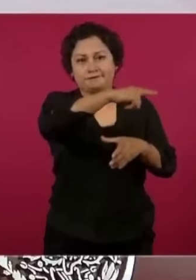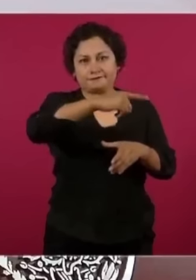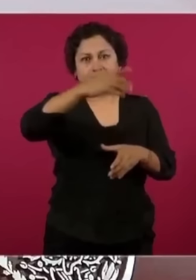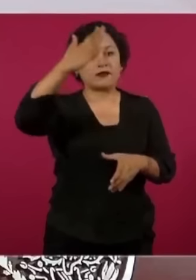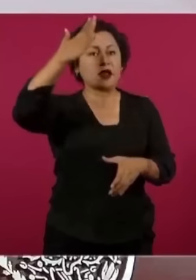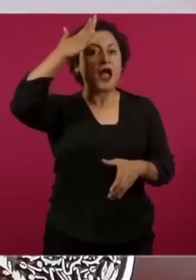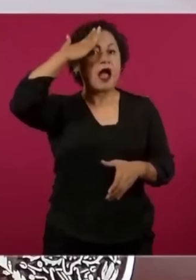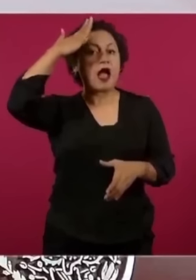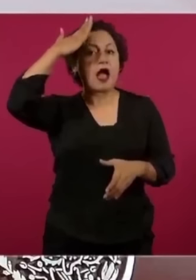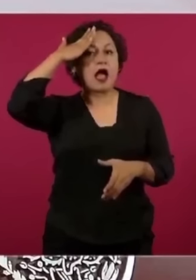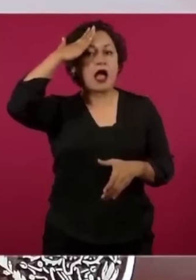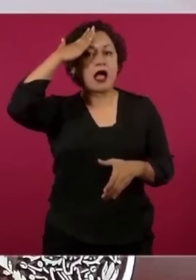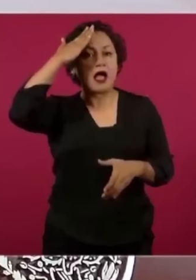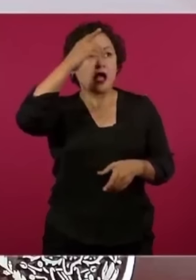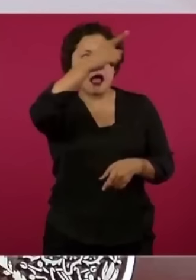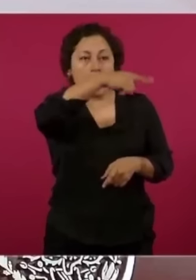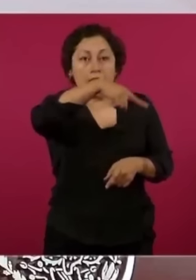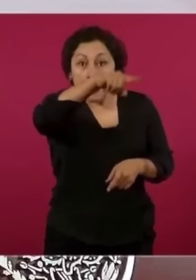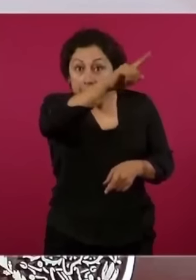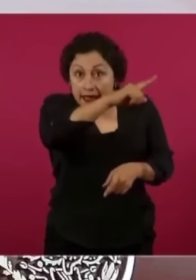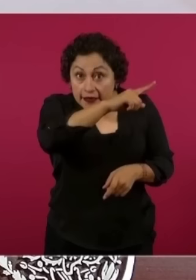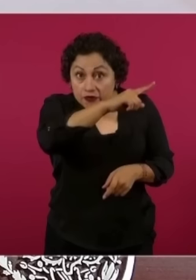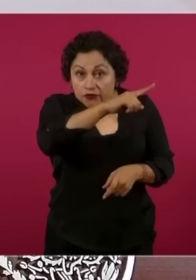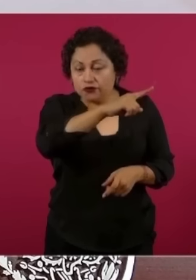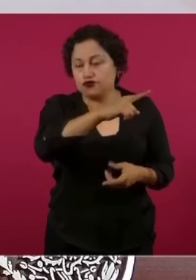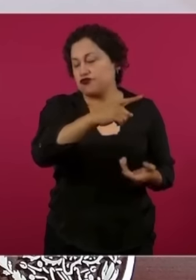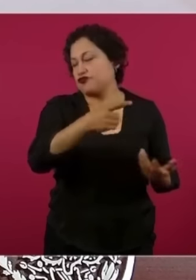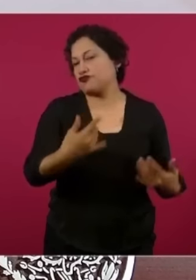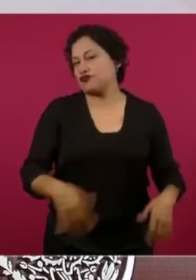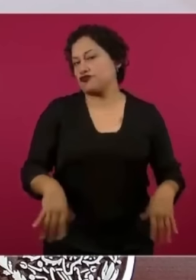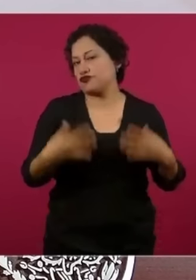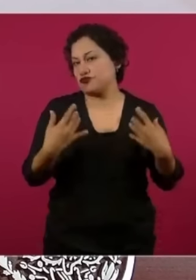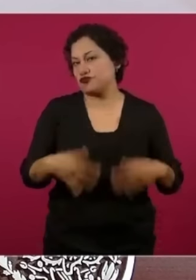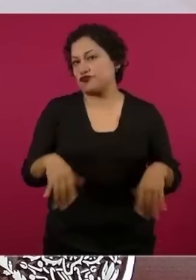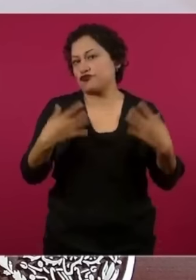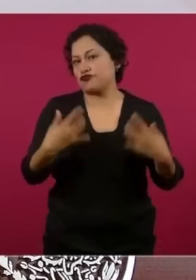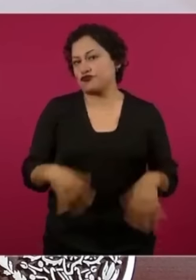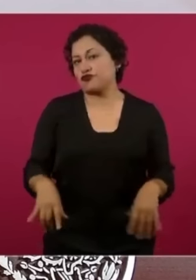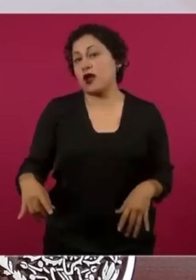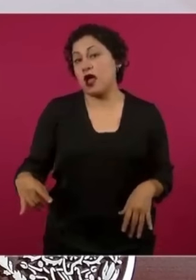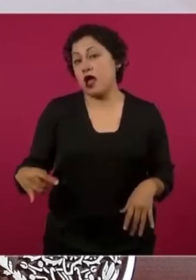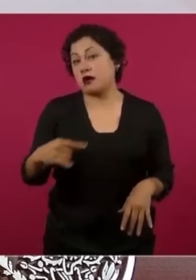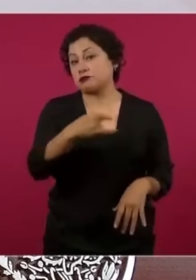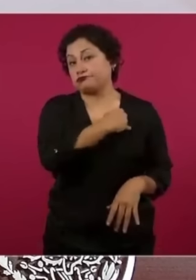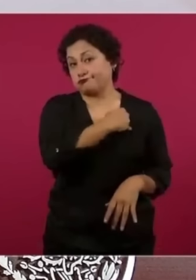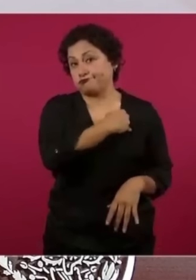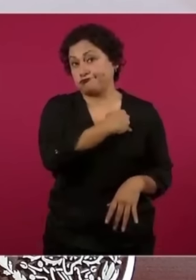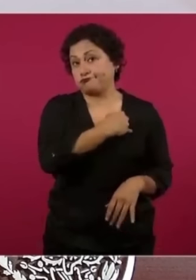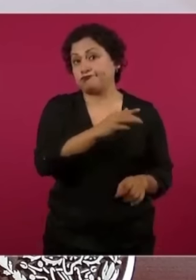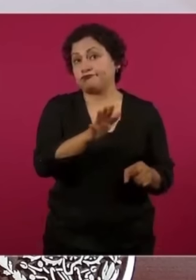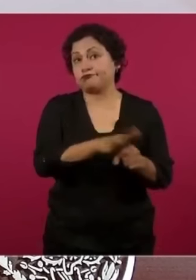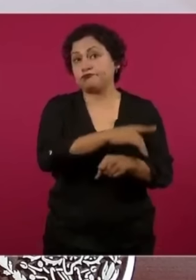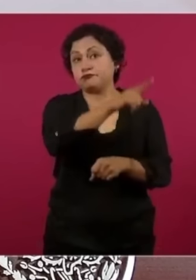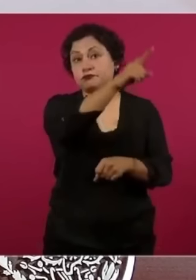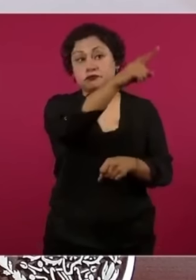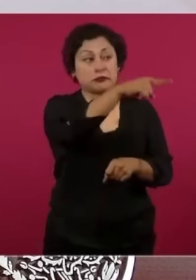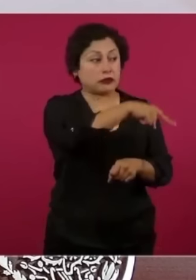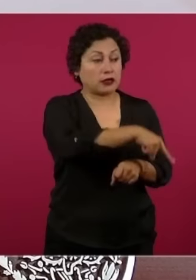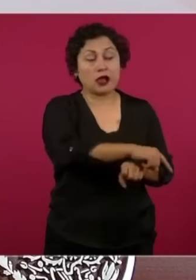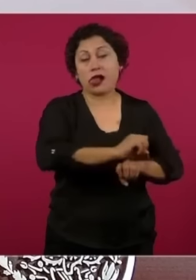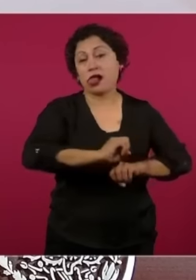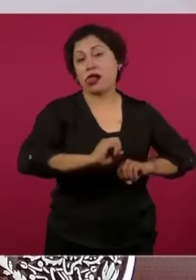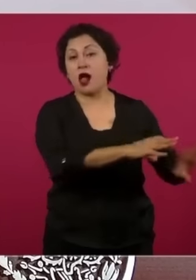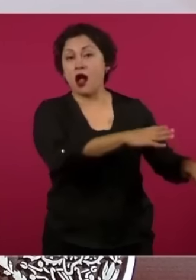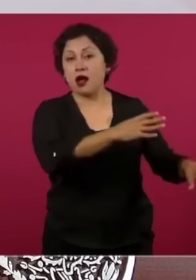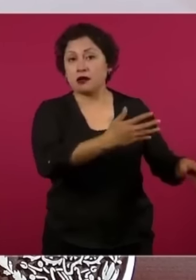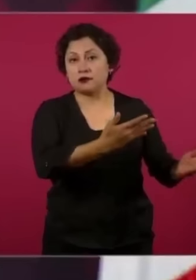porque lo dejan solo a García Luna.